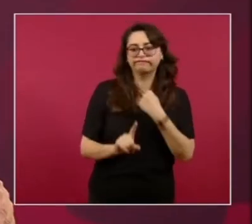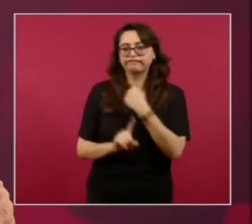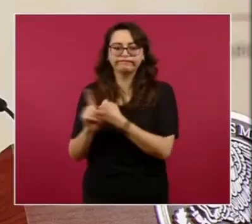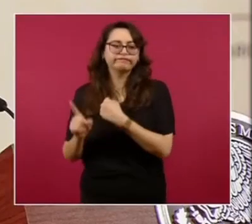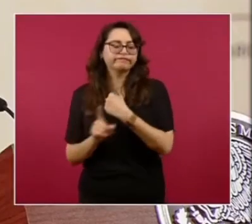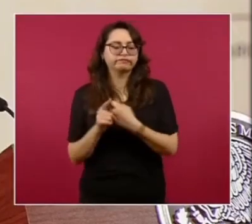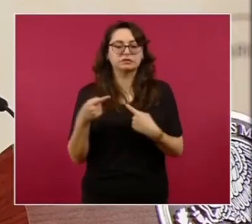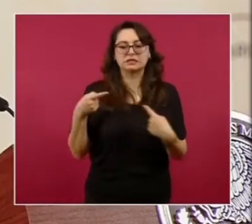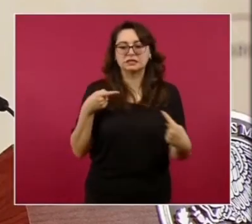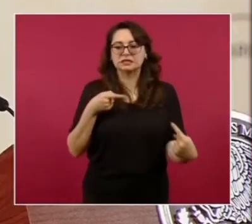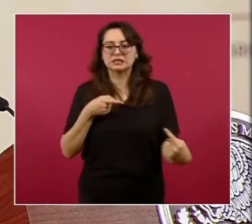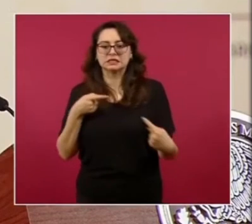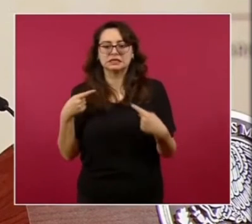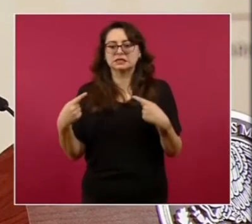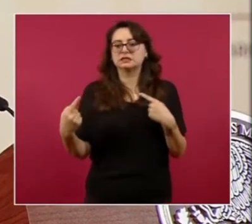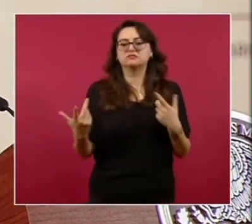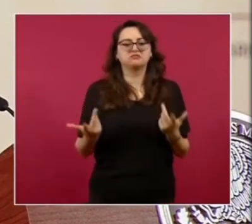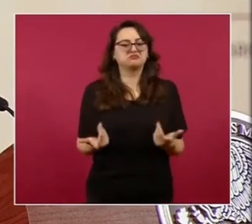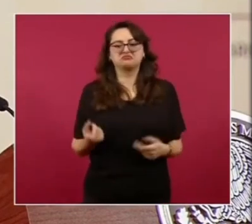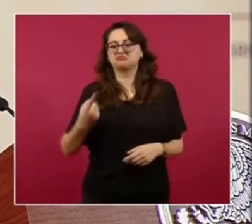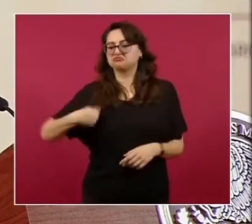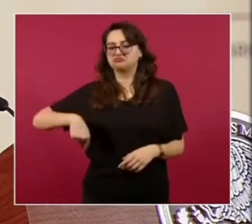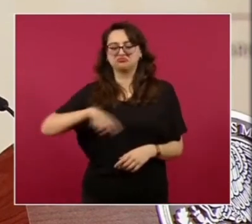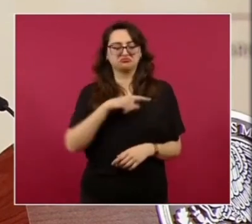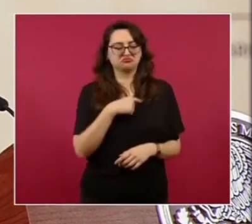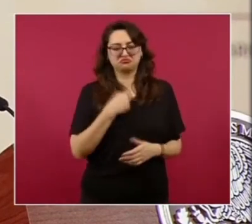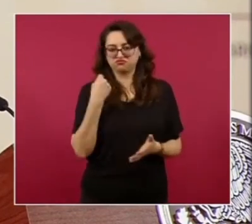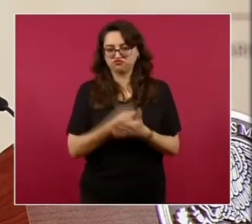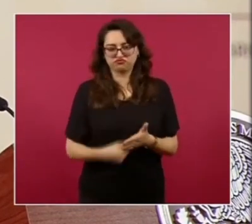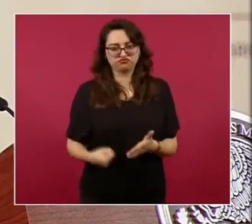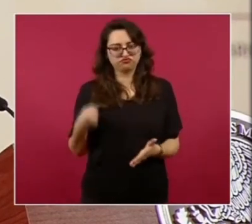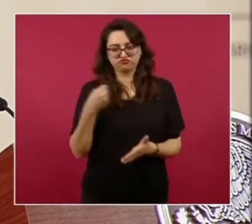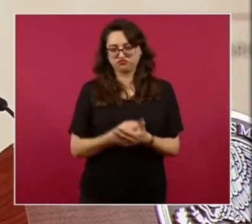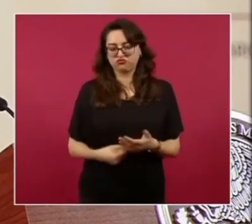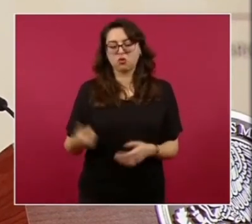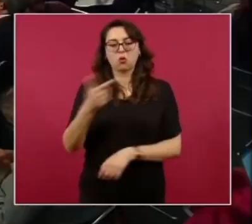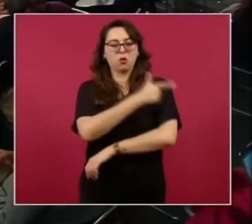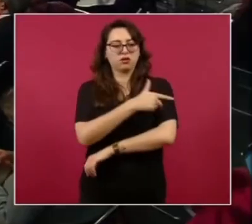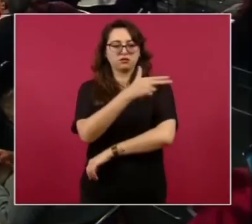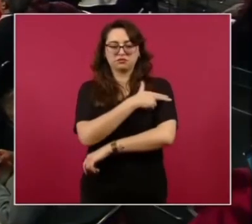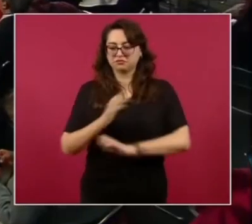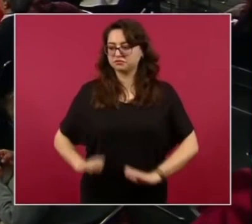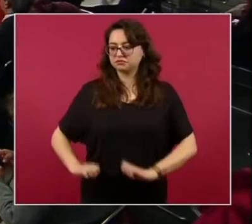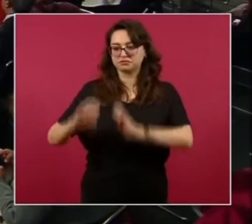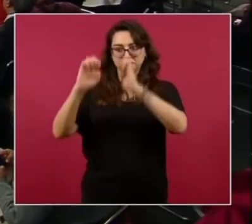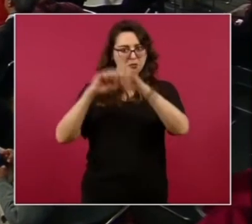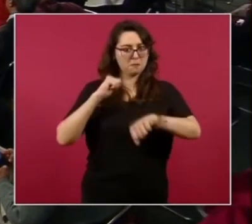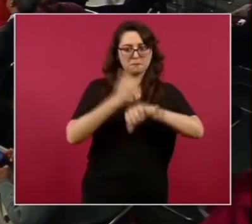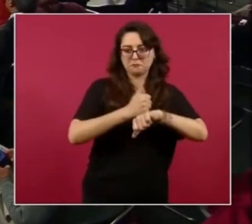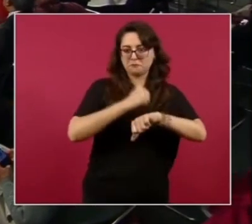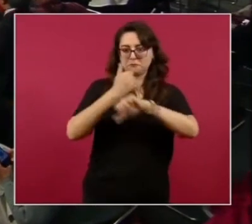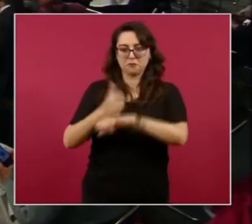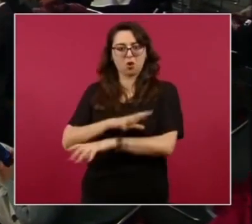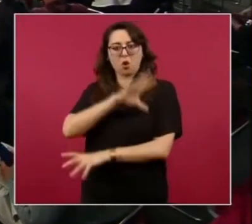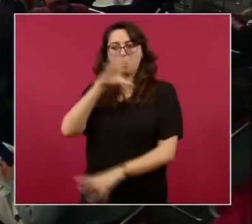Que se Van a instalar Todos los cuarteles De la Guardia Nacional Y No hay